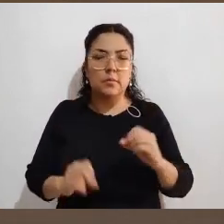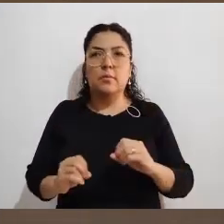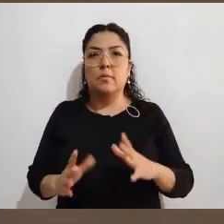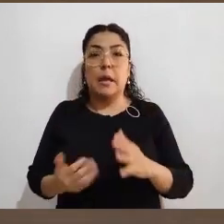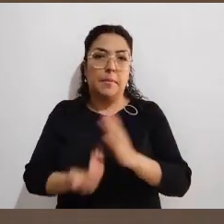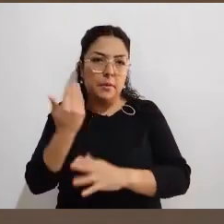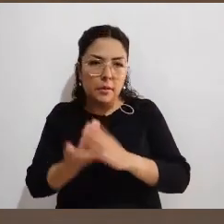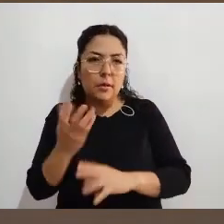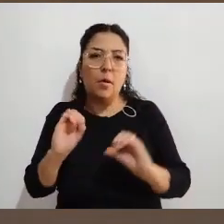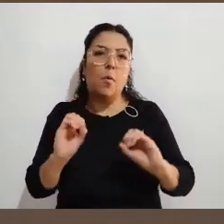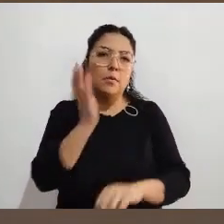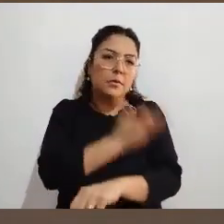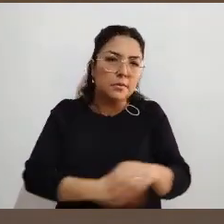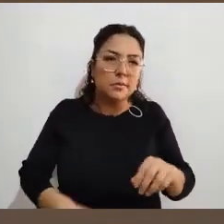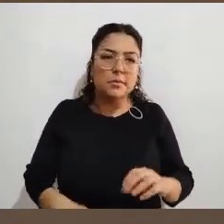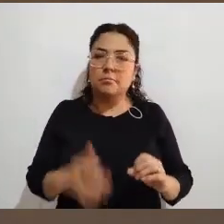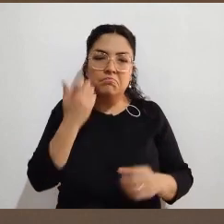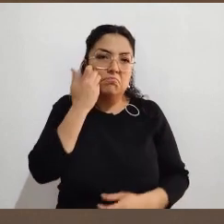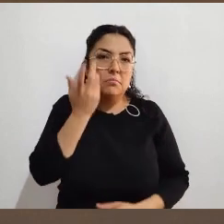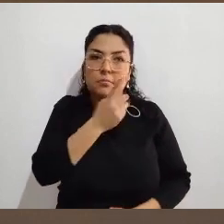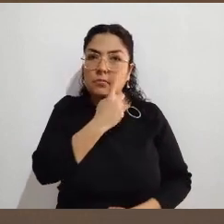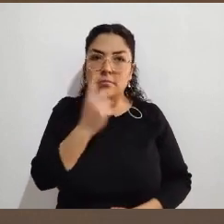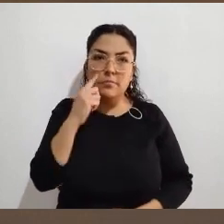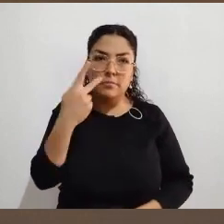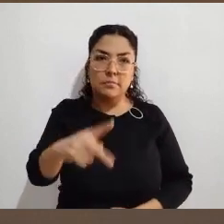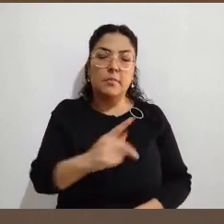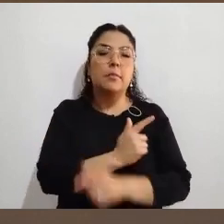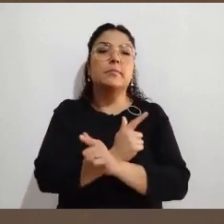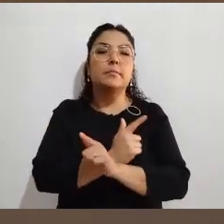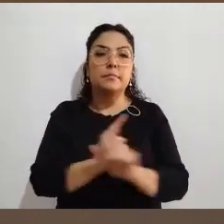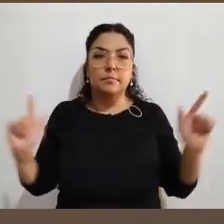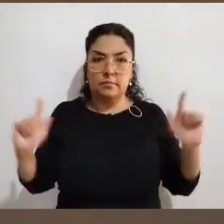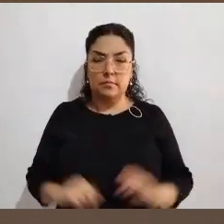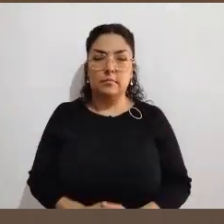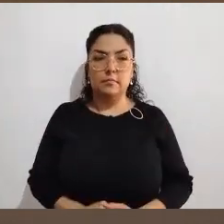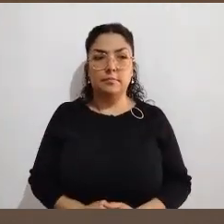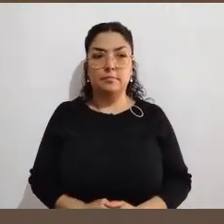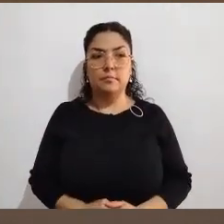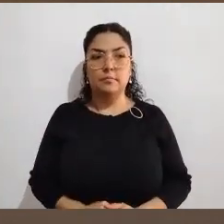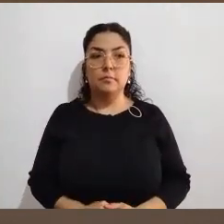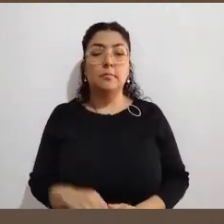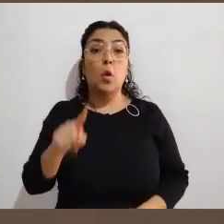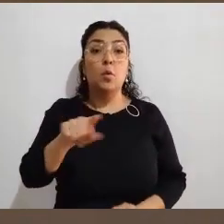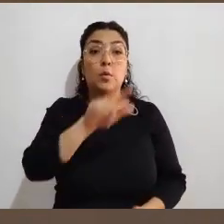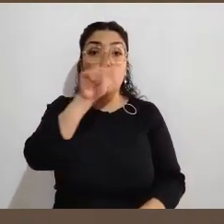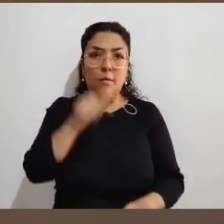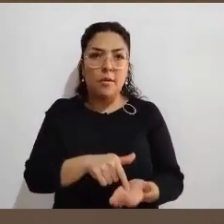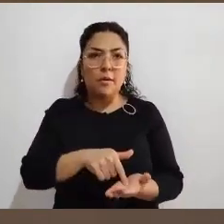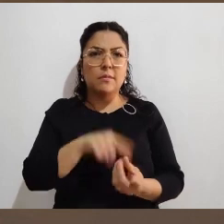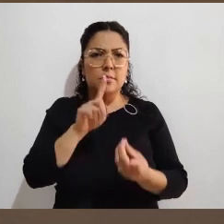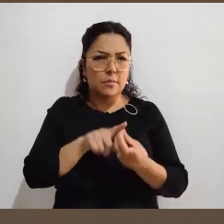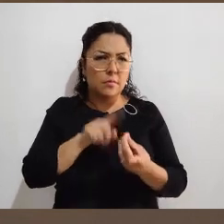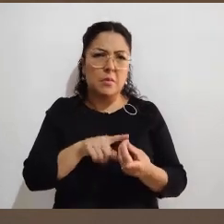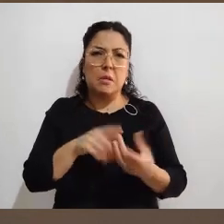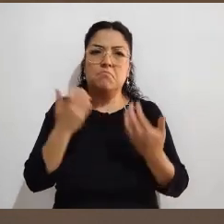mediodía, en la tarde. La observación es libre y por tanto las personas pueden estar el tiempo y además en la ubicación que se quiera.